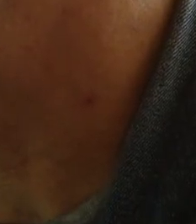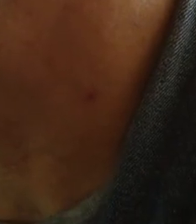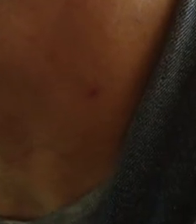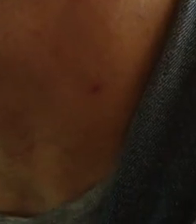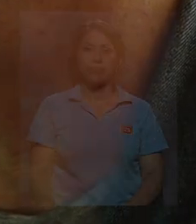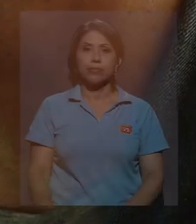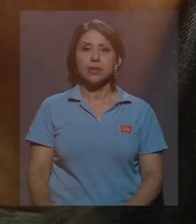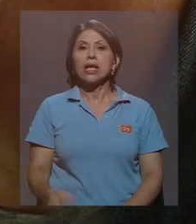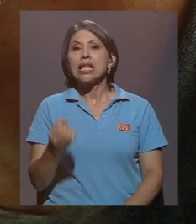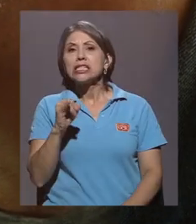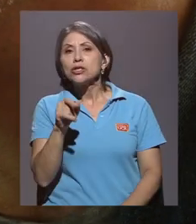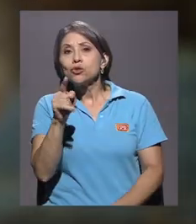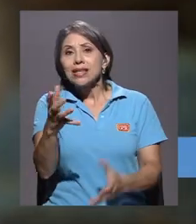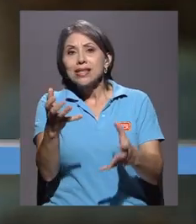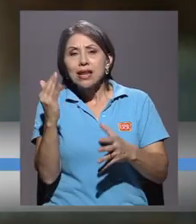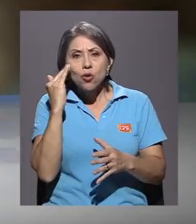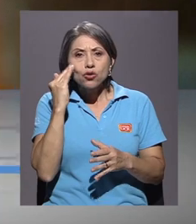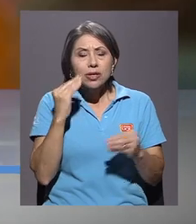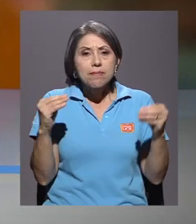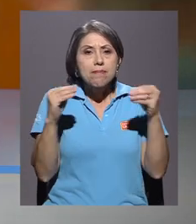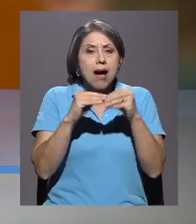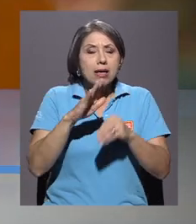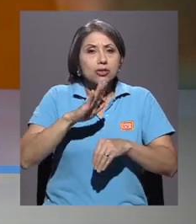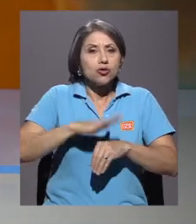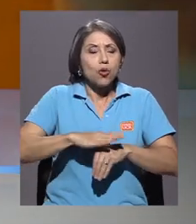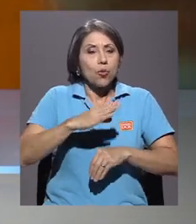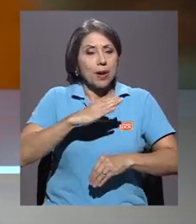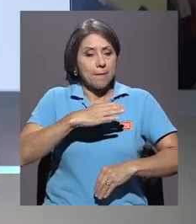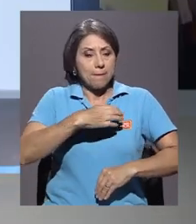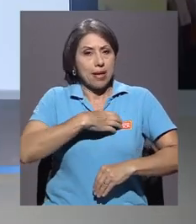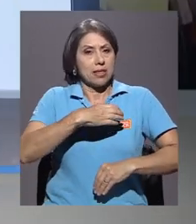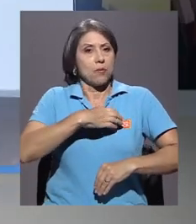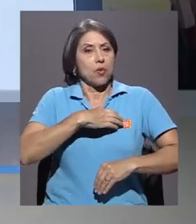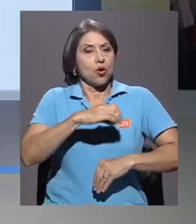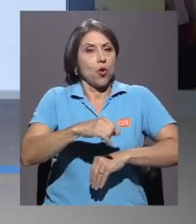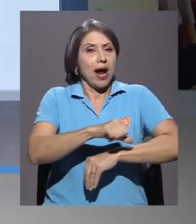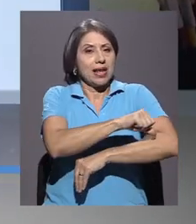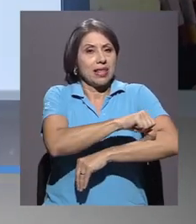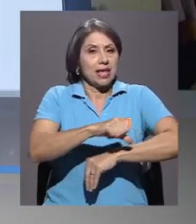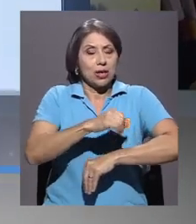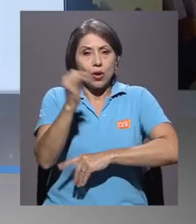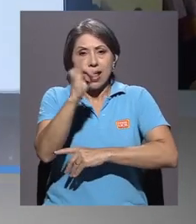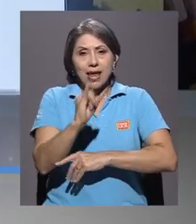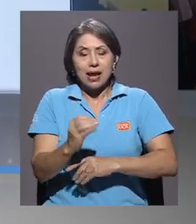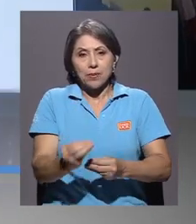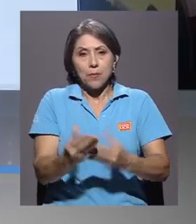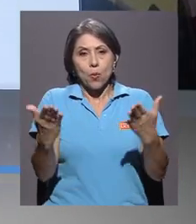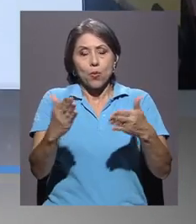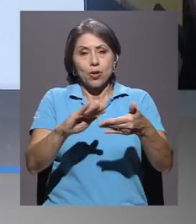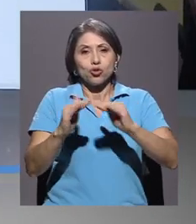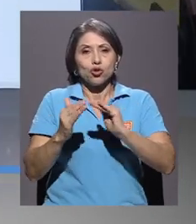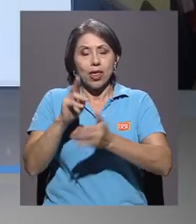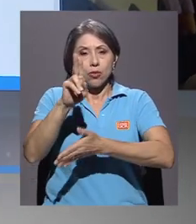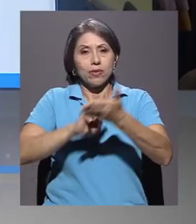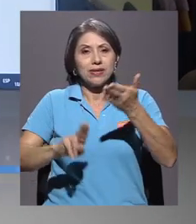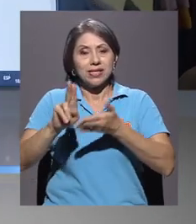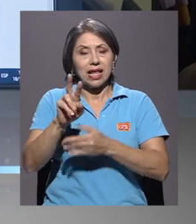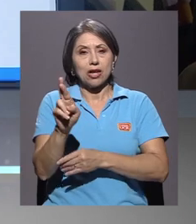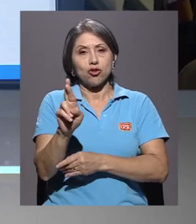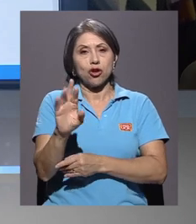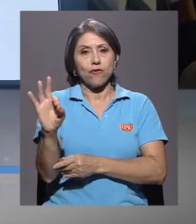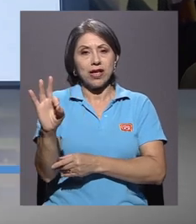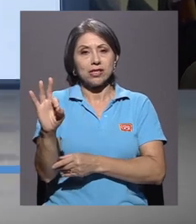Si usted quiere conocer más sobre el patrimonio arquitectónico y arte público de la ciudad universitaria Rodrigo Facio,